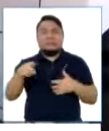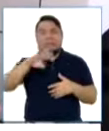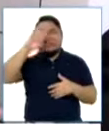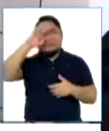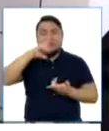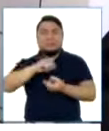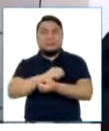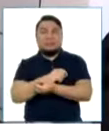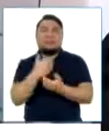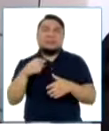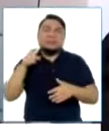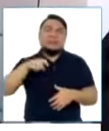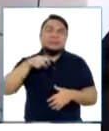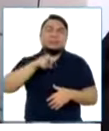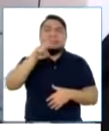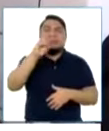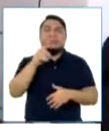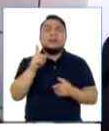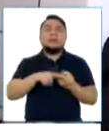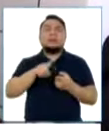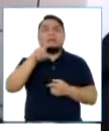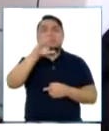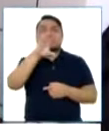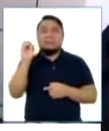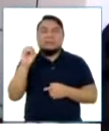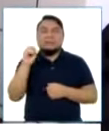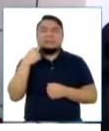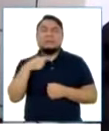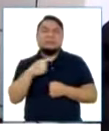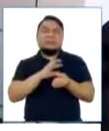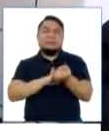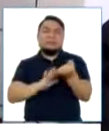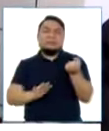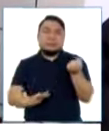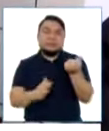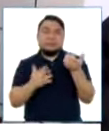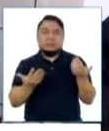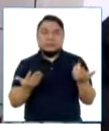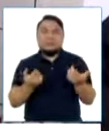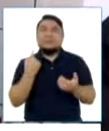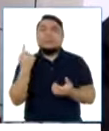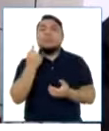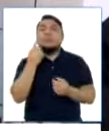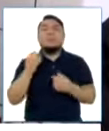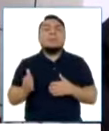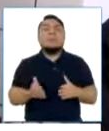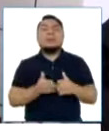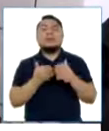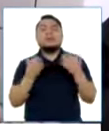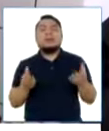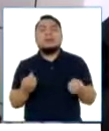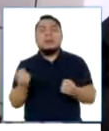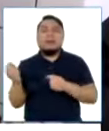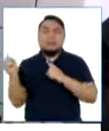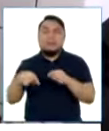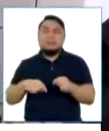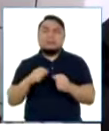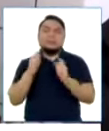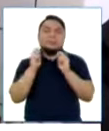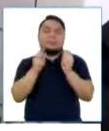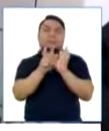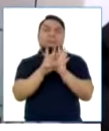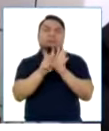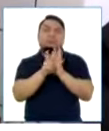necesitan entre 20 y hasta 100 unidades de plaquetas de sangre. Y la única forma es venir a donar